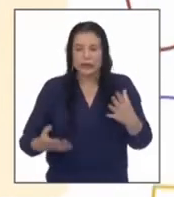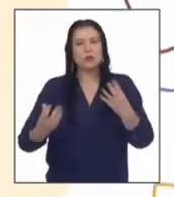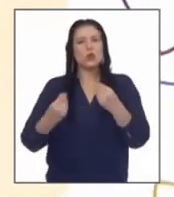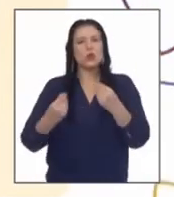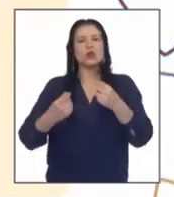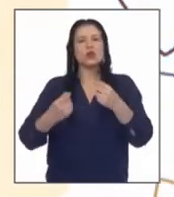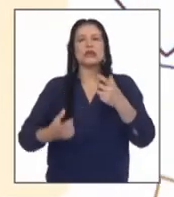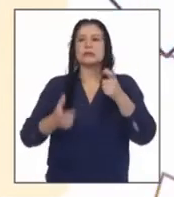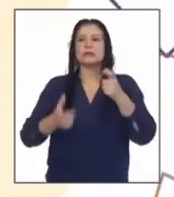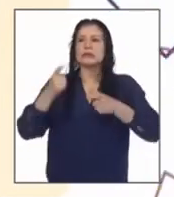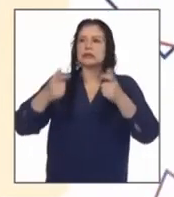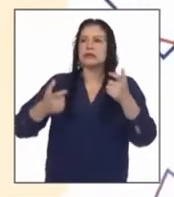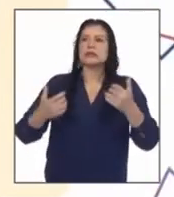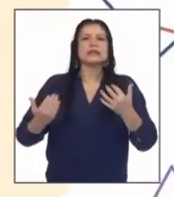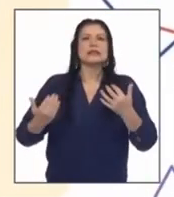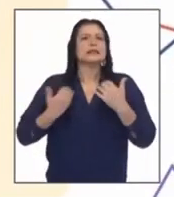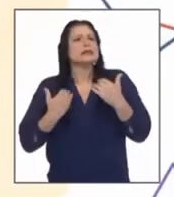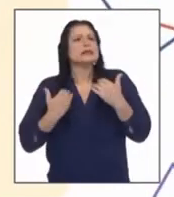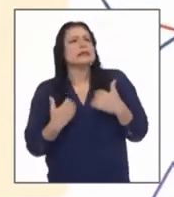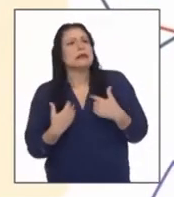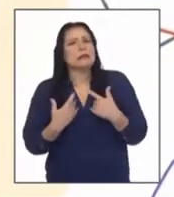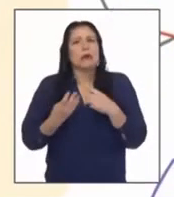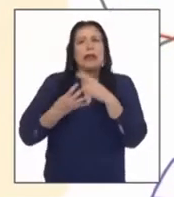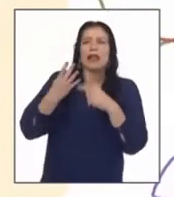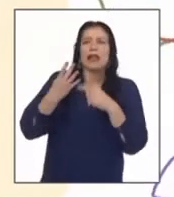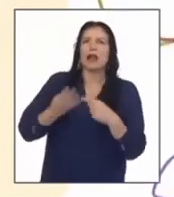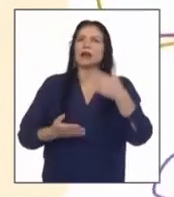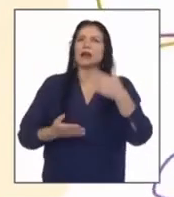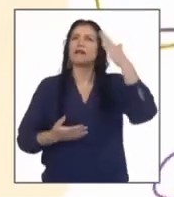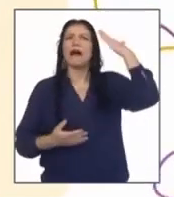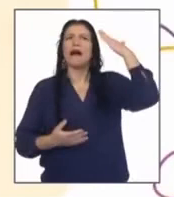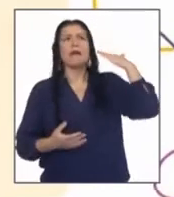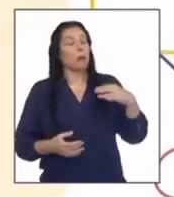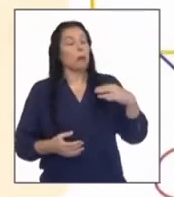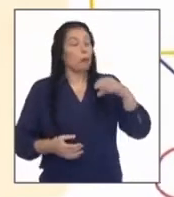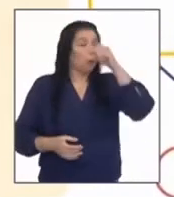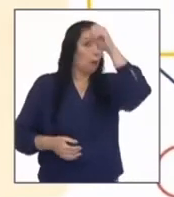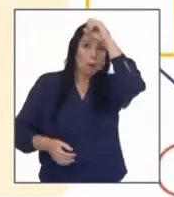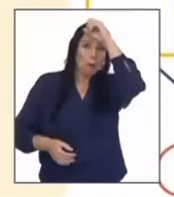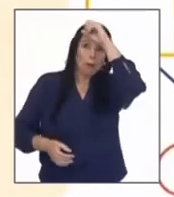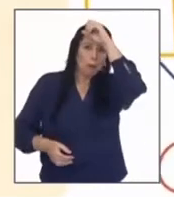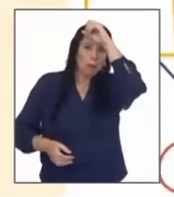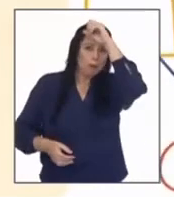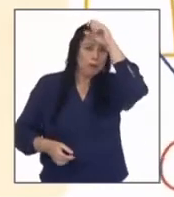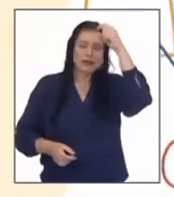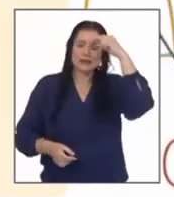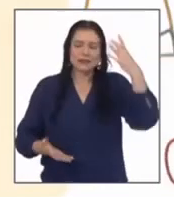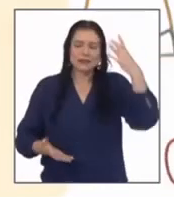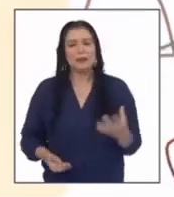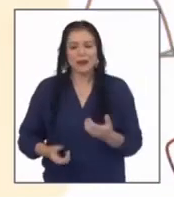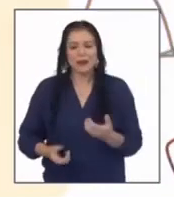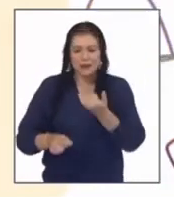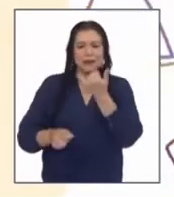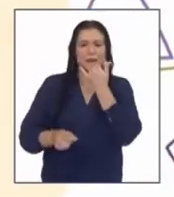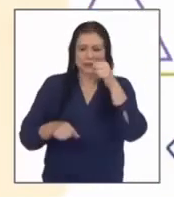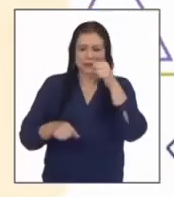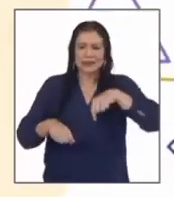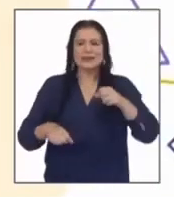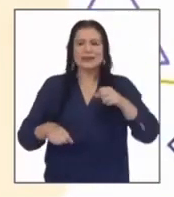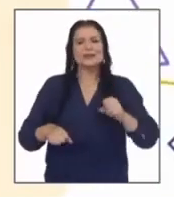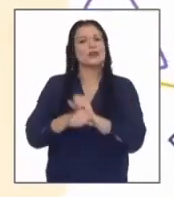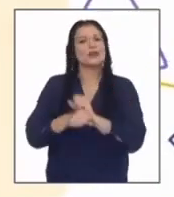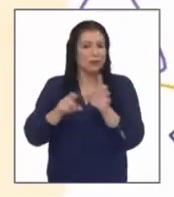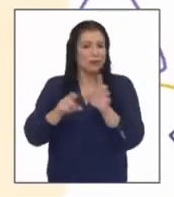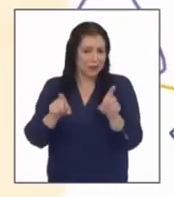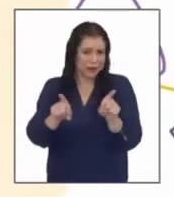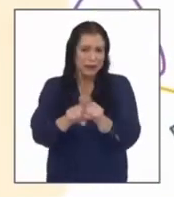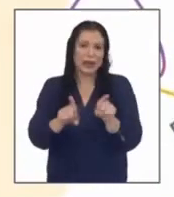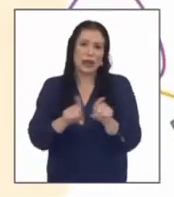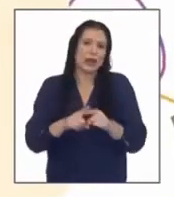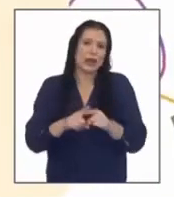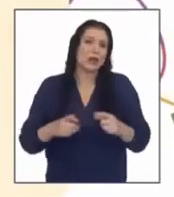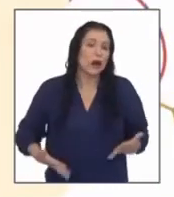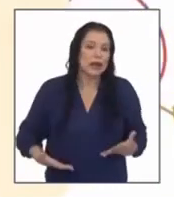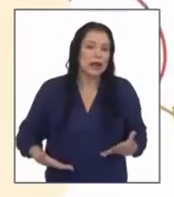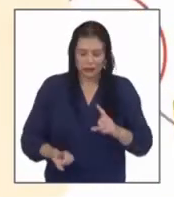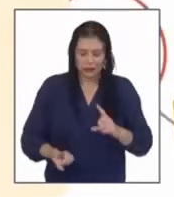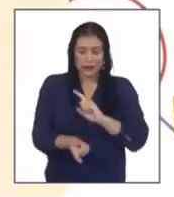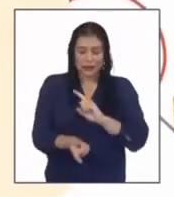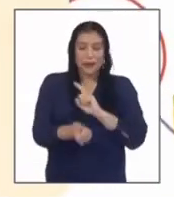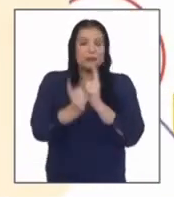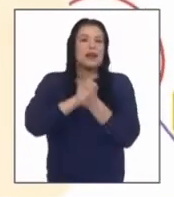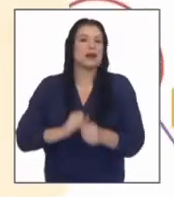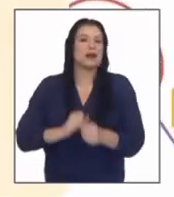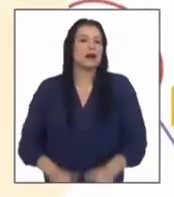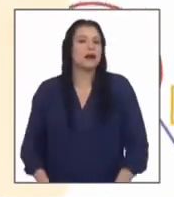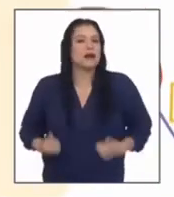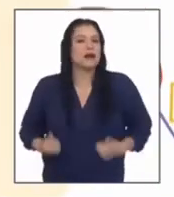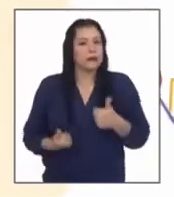temores en los ciudadanos que hasta hace un par de meses no imaginaban ni en el sueño más extraño que estarían viviendo una pandemia que les cambiaría